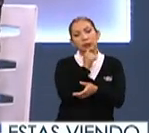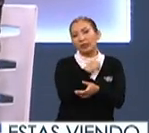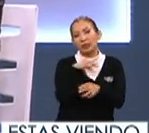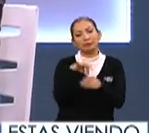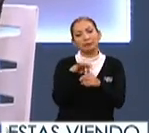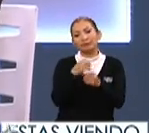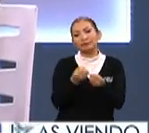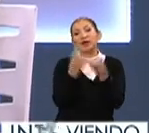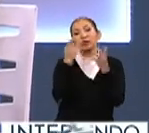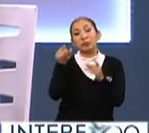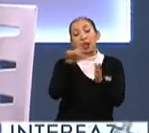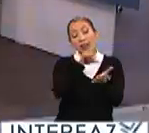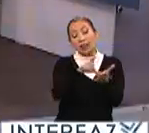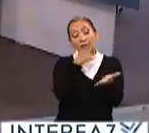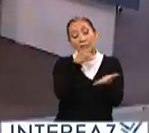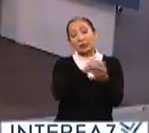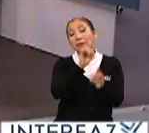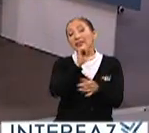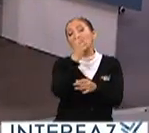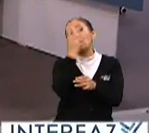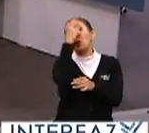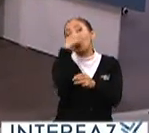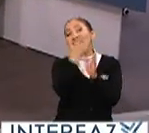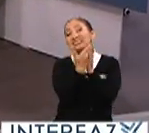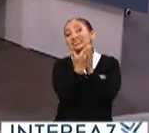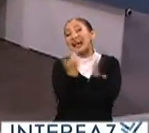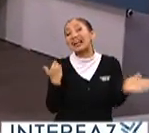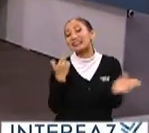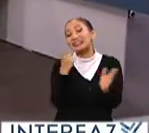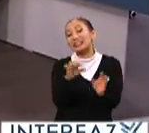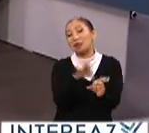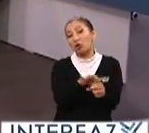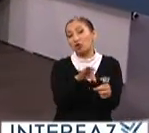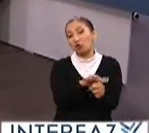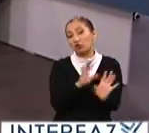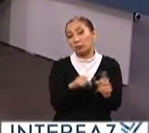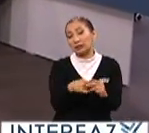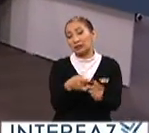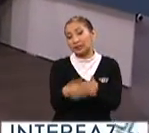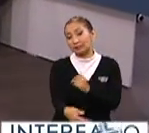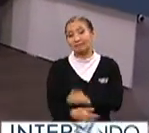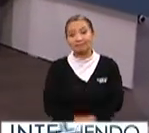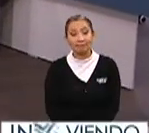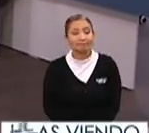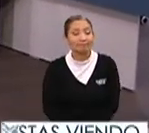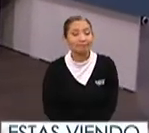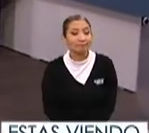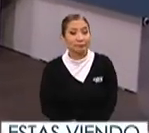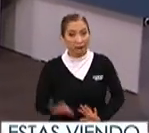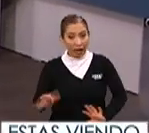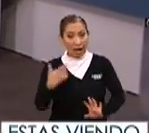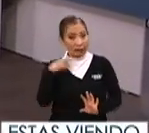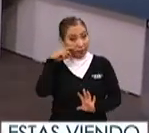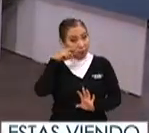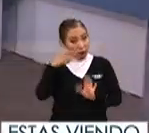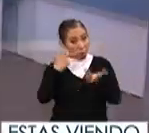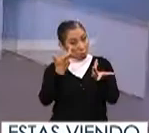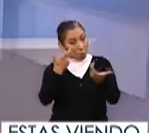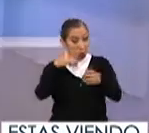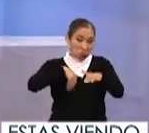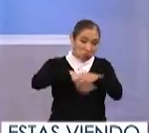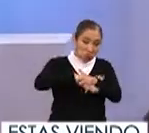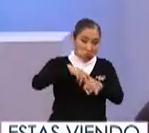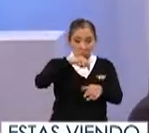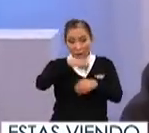posibilidad de ser contados, porque nos dice la ley, son 24 horas antes del inicio de la jornada electoral. ¿Se logró las expectativas en ese sentido?